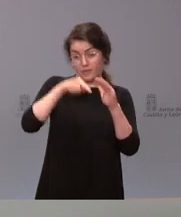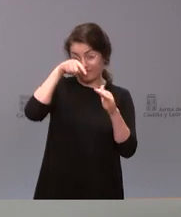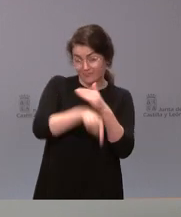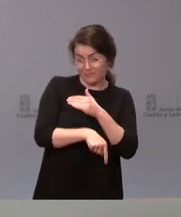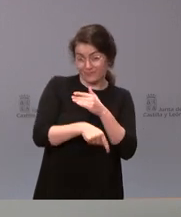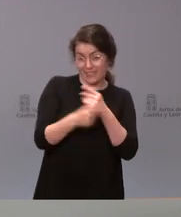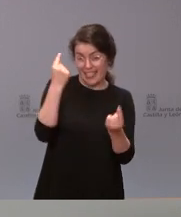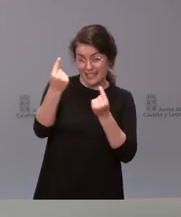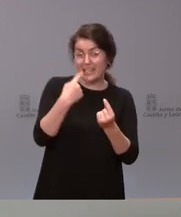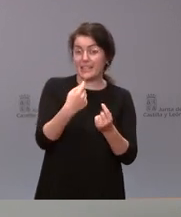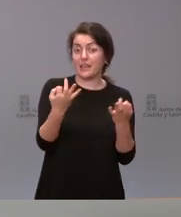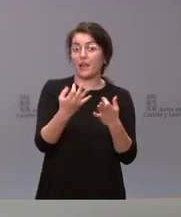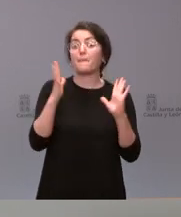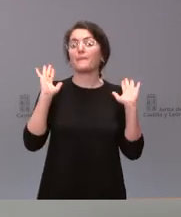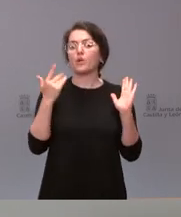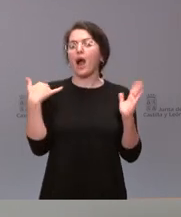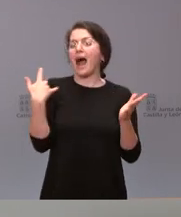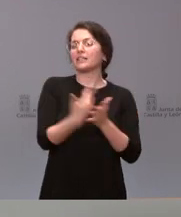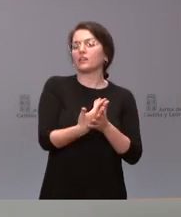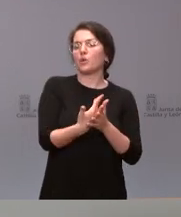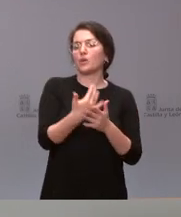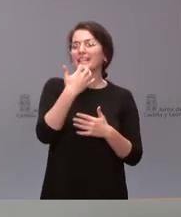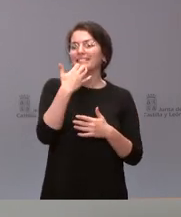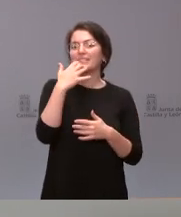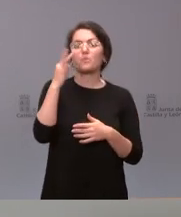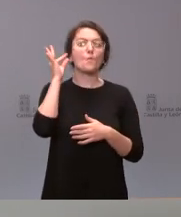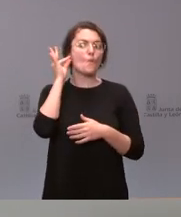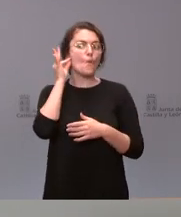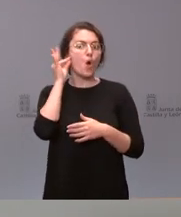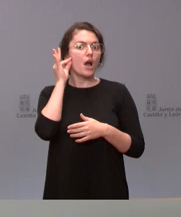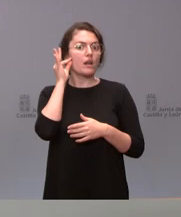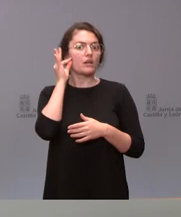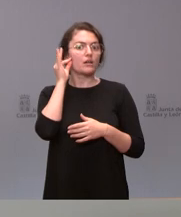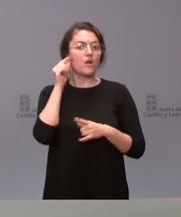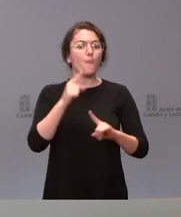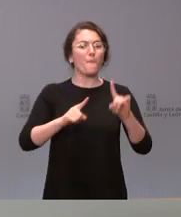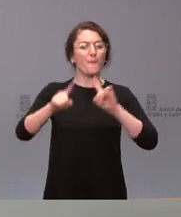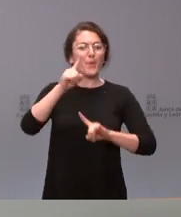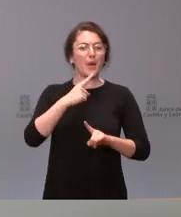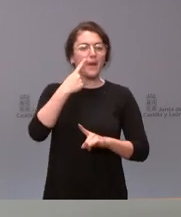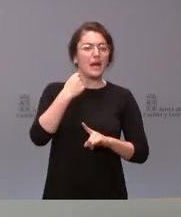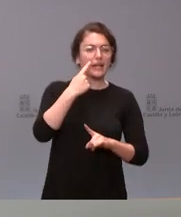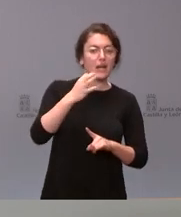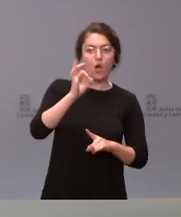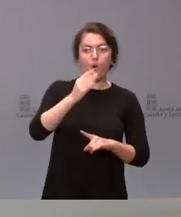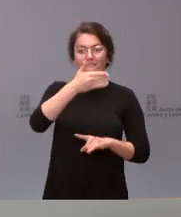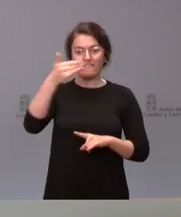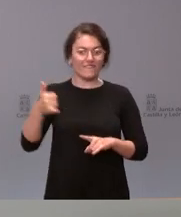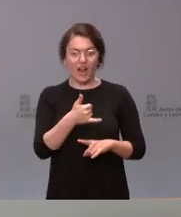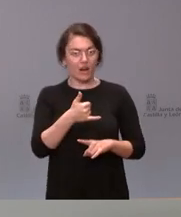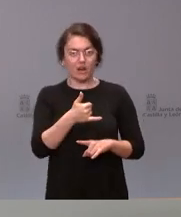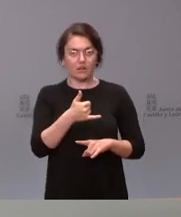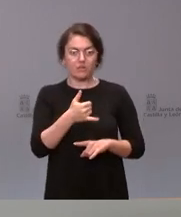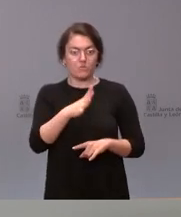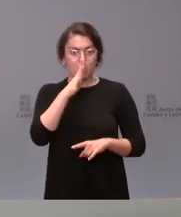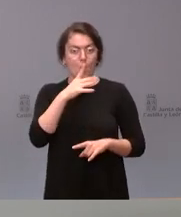ahora cualquier mujer que tenía problemas menstruales y que tenía una baja médica por ellos, pues